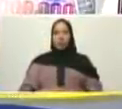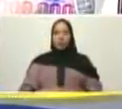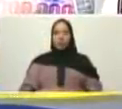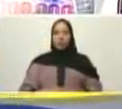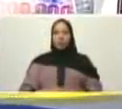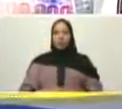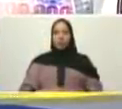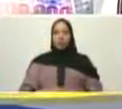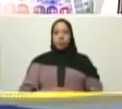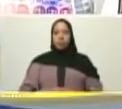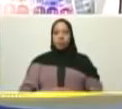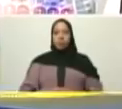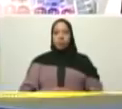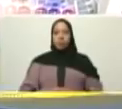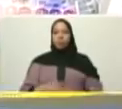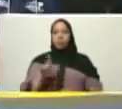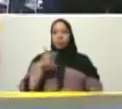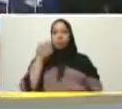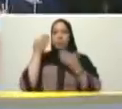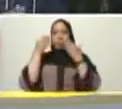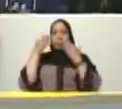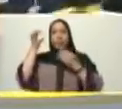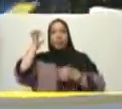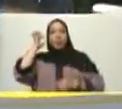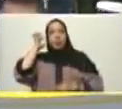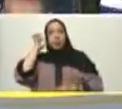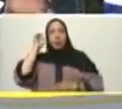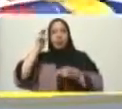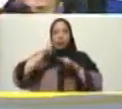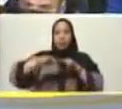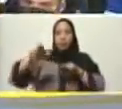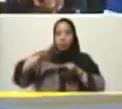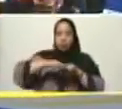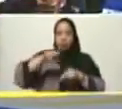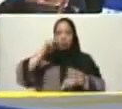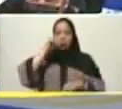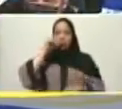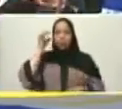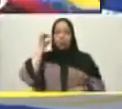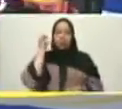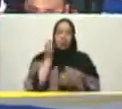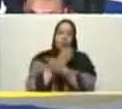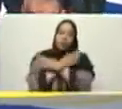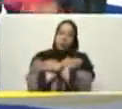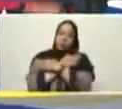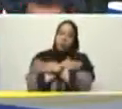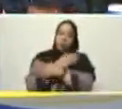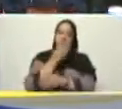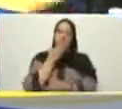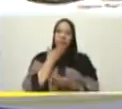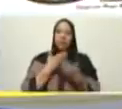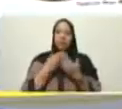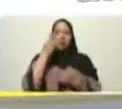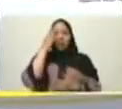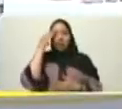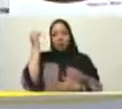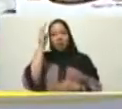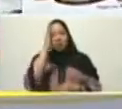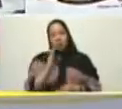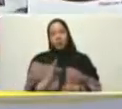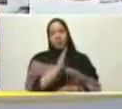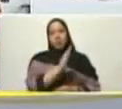María Meudi niños niñas felicidades que Dios bendiga al